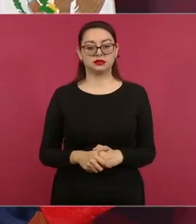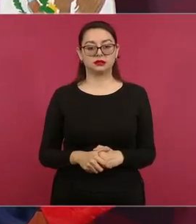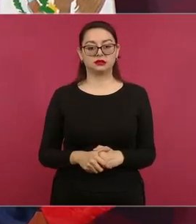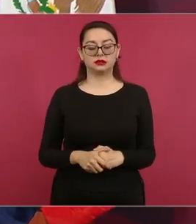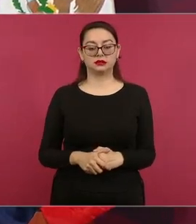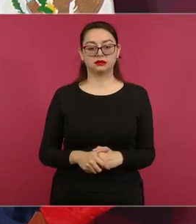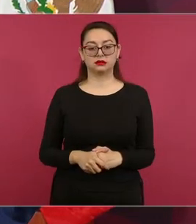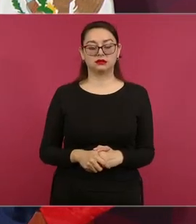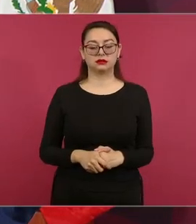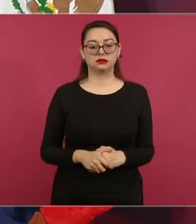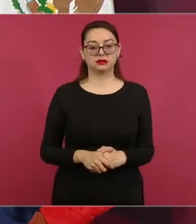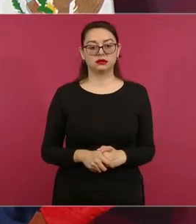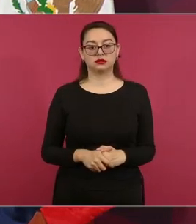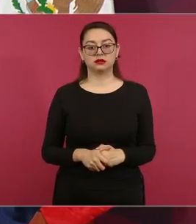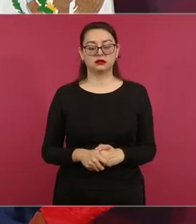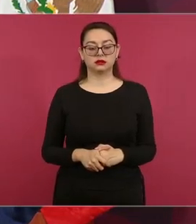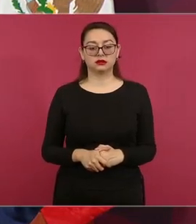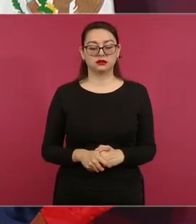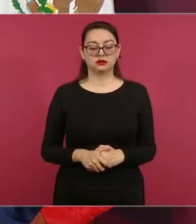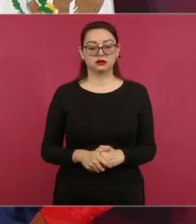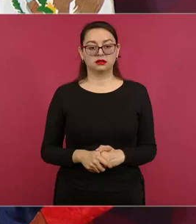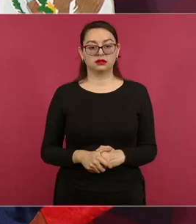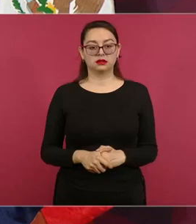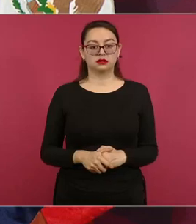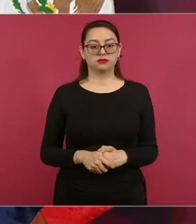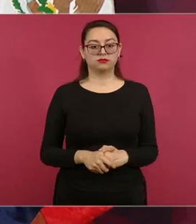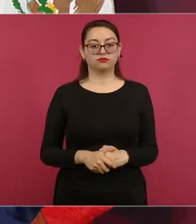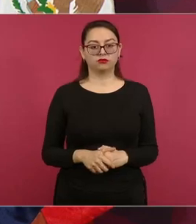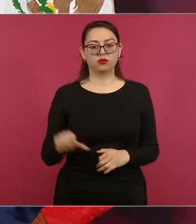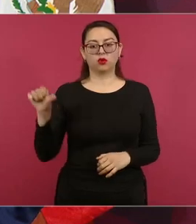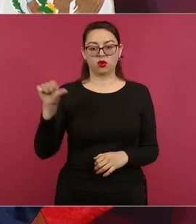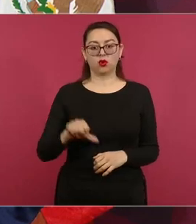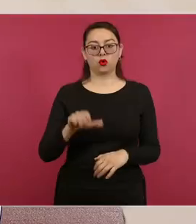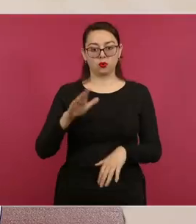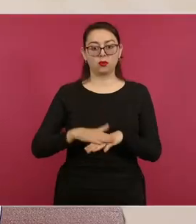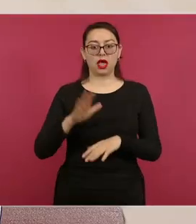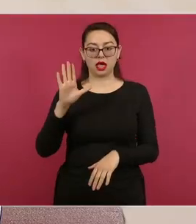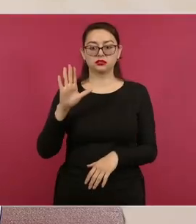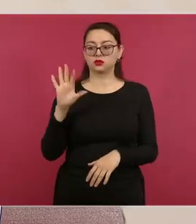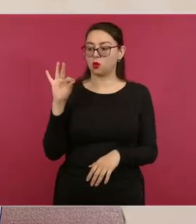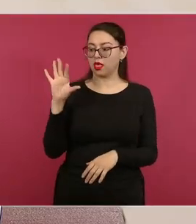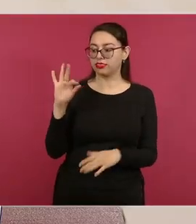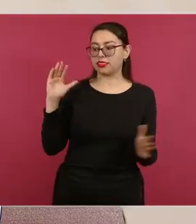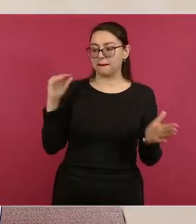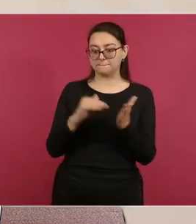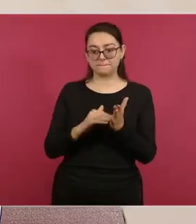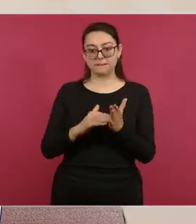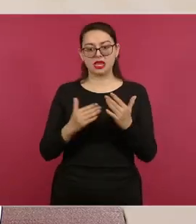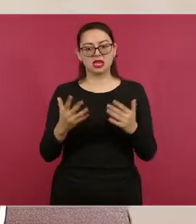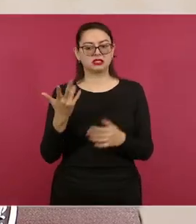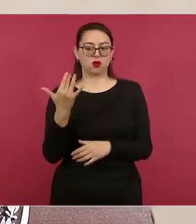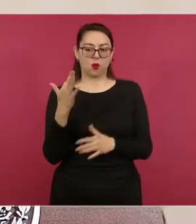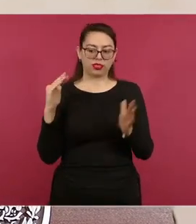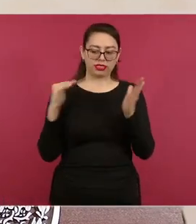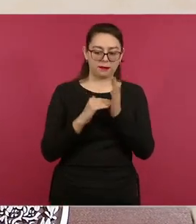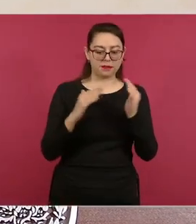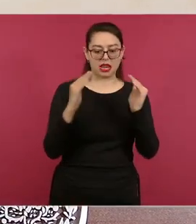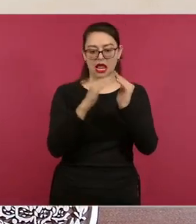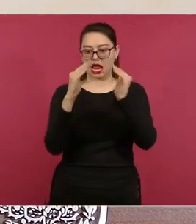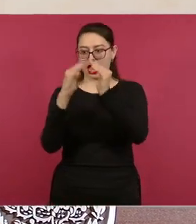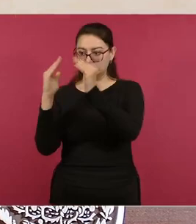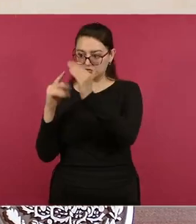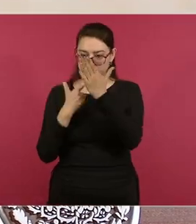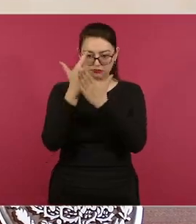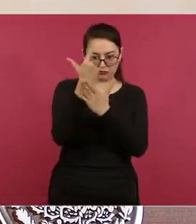para hoy lo menos un poco más, como 40 mil, 50 mil. Entonces, pues no esperar a